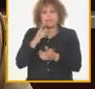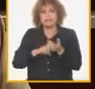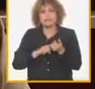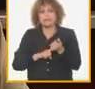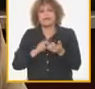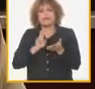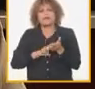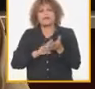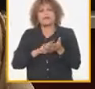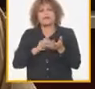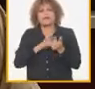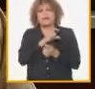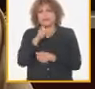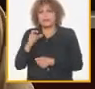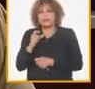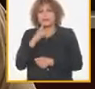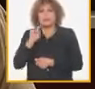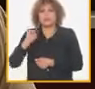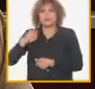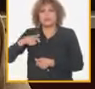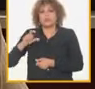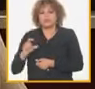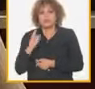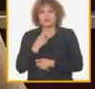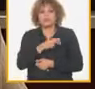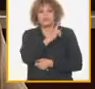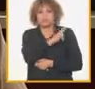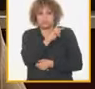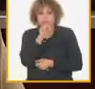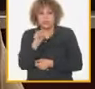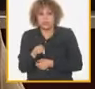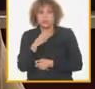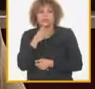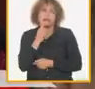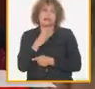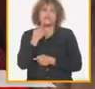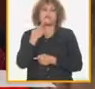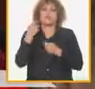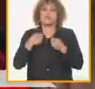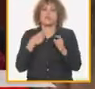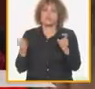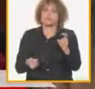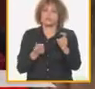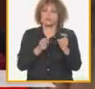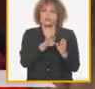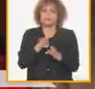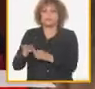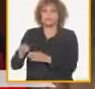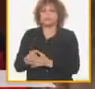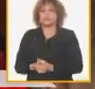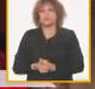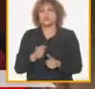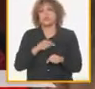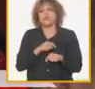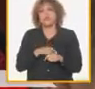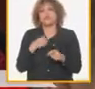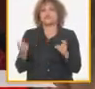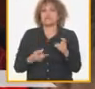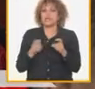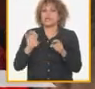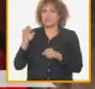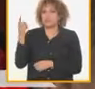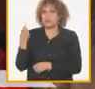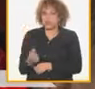juventud donde hay dirigentes administrativos donde necesariamente tiene que haber un mayor combate si estamos en un momento de guerra económica donde estamos